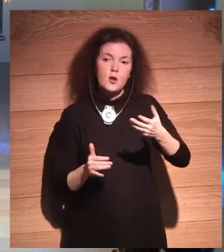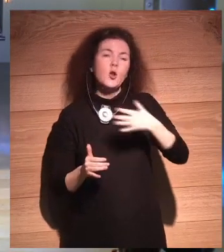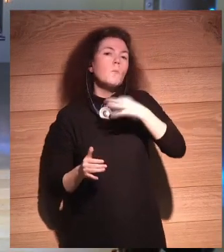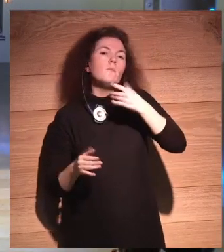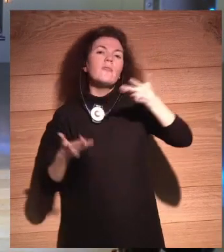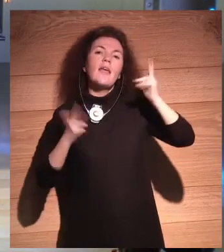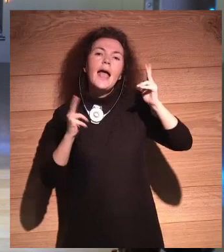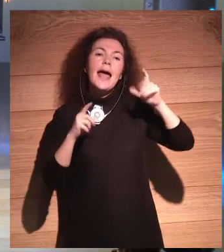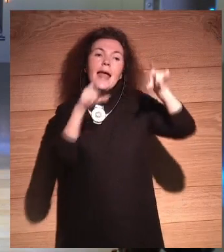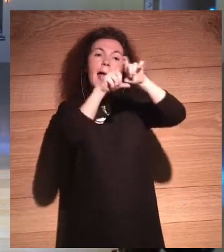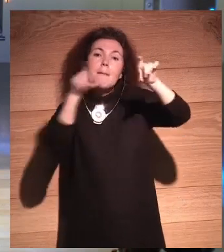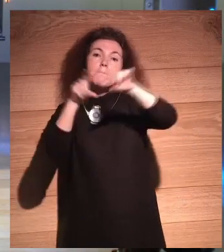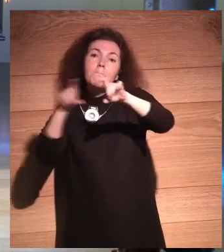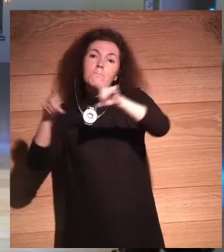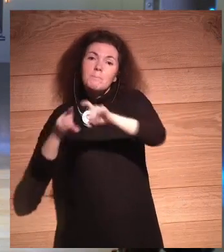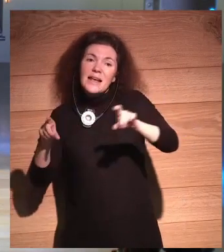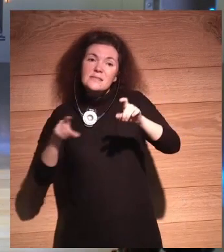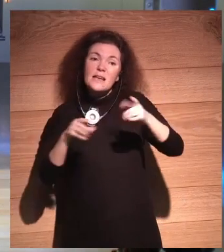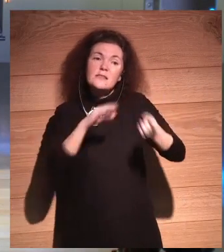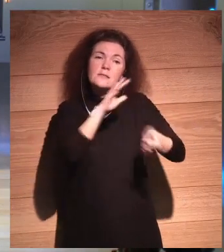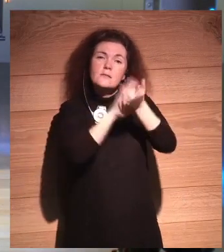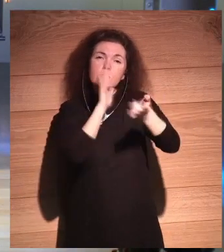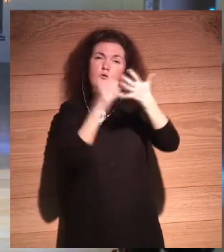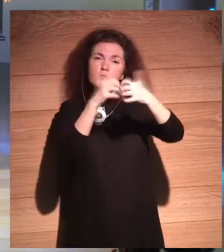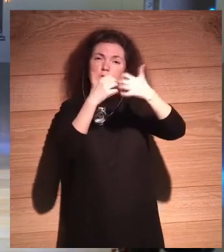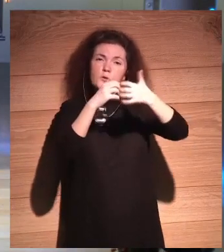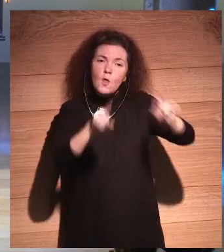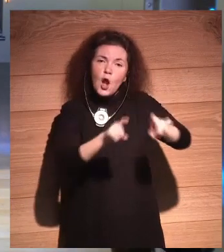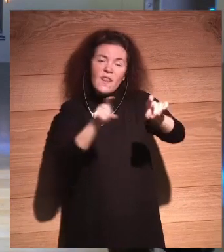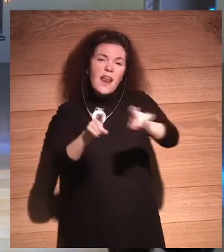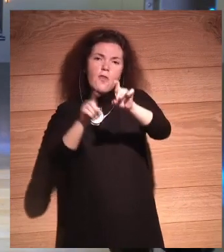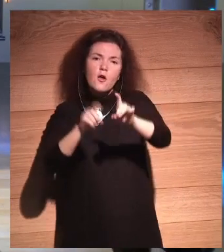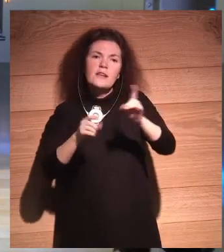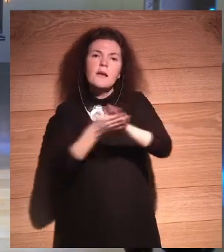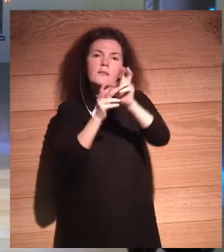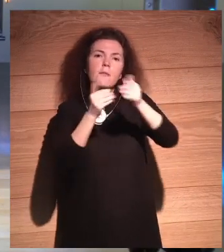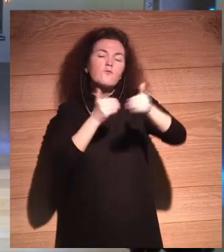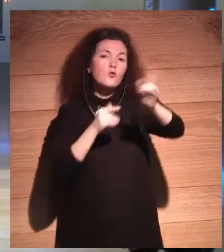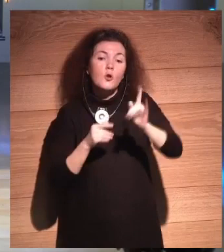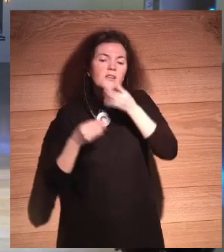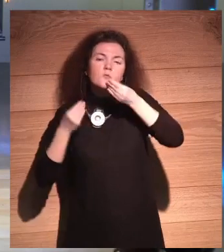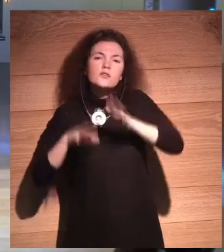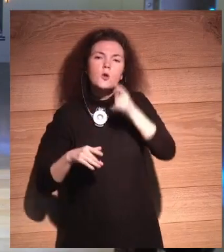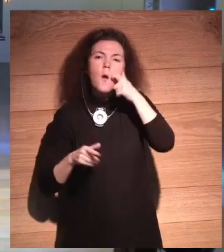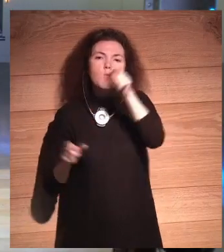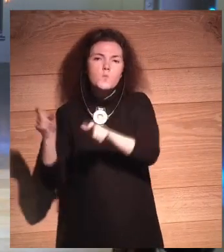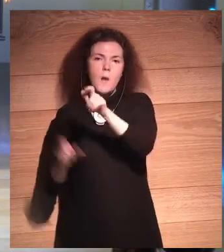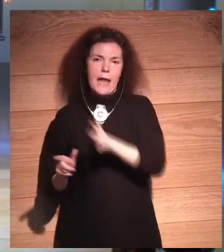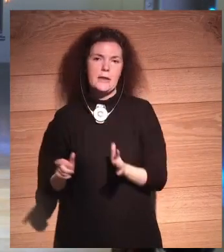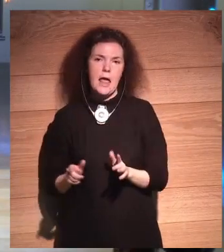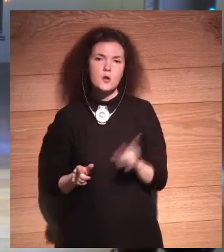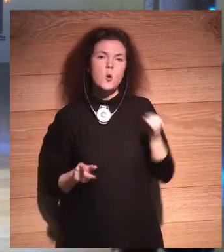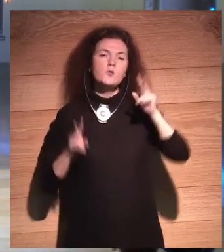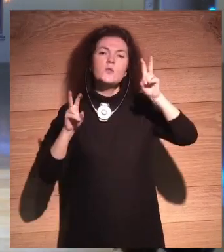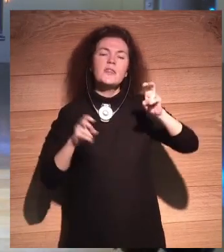historia de nuestro futuro la contraran las compañías que construyen software. Esto es una historia humana. No es